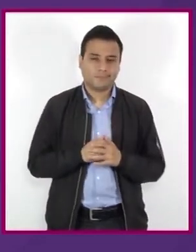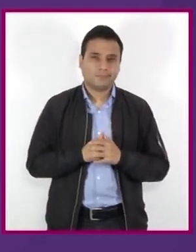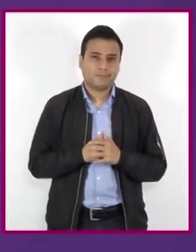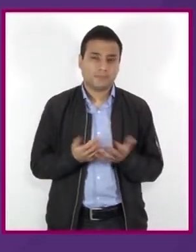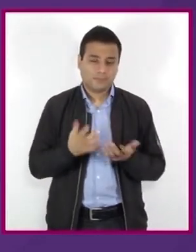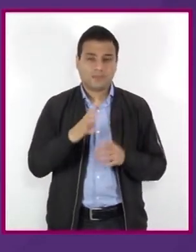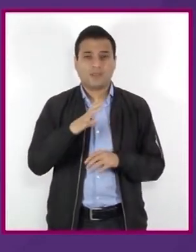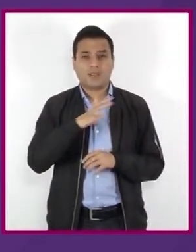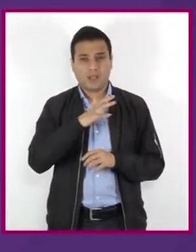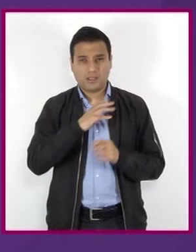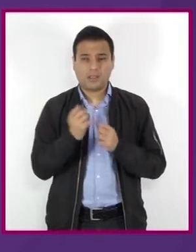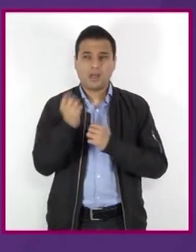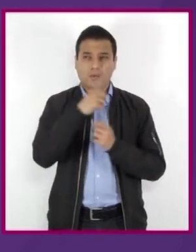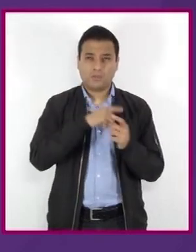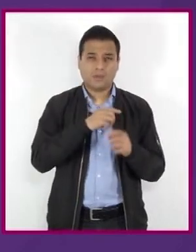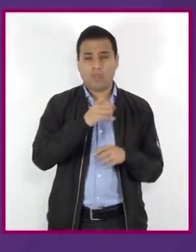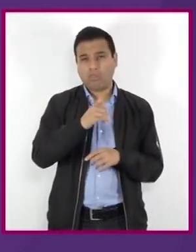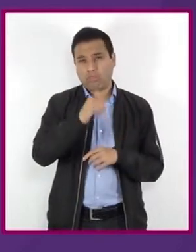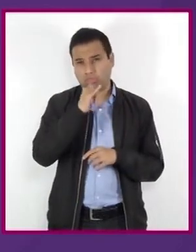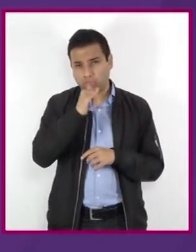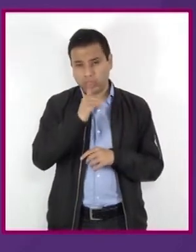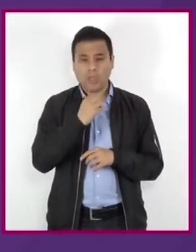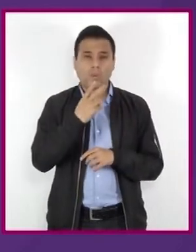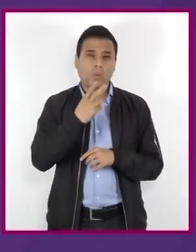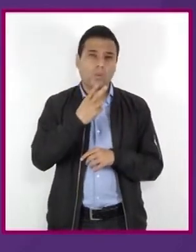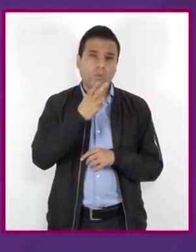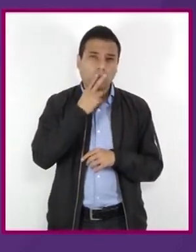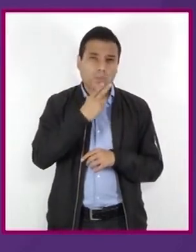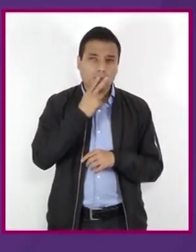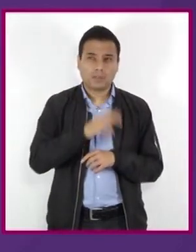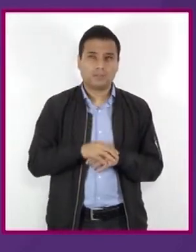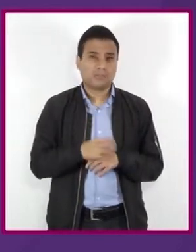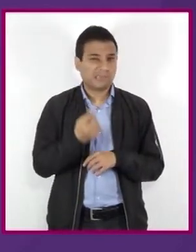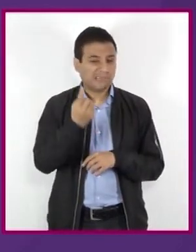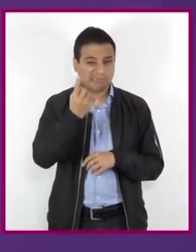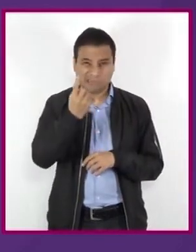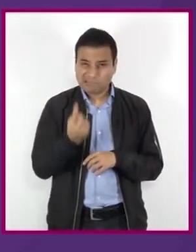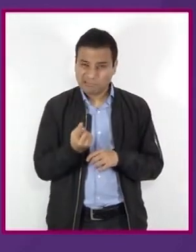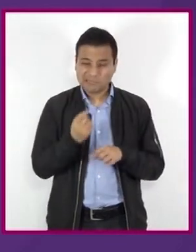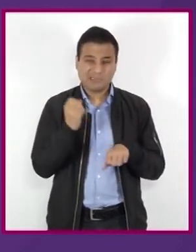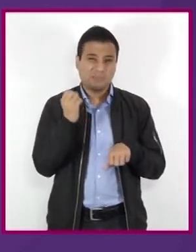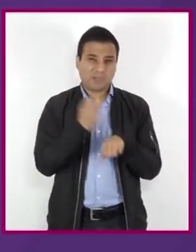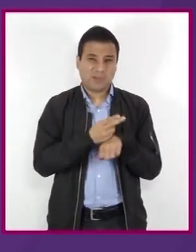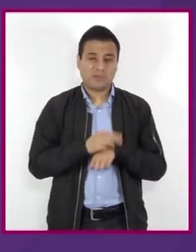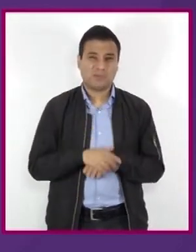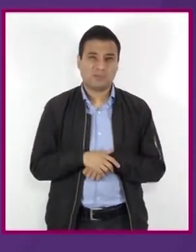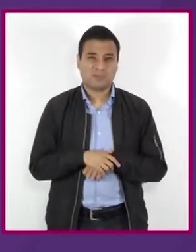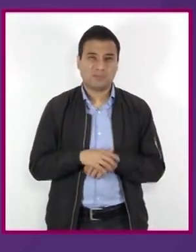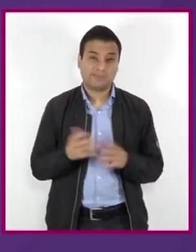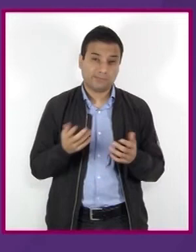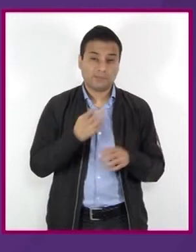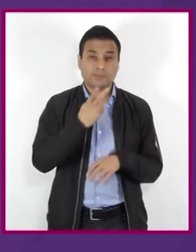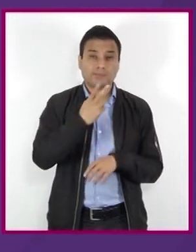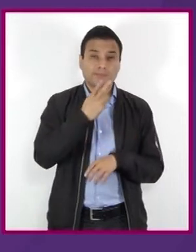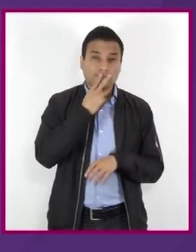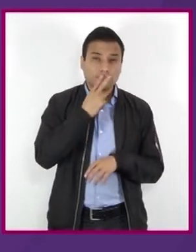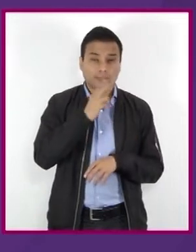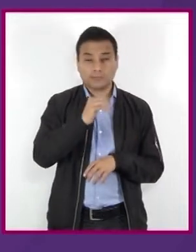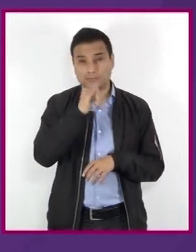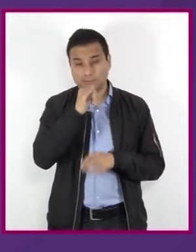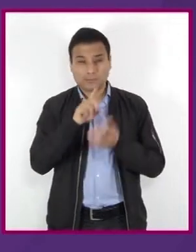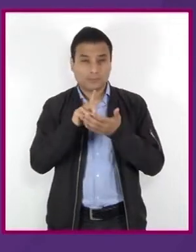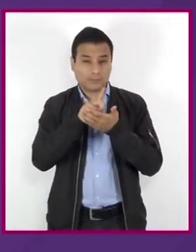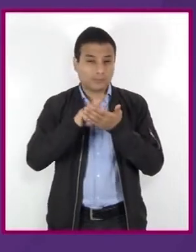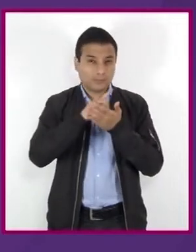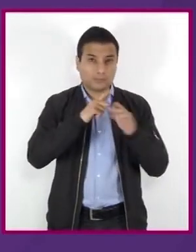quienes empiezan a tomar bebidas alcohólicas y a fumar cigarrillos desde muy temprana edad. El consumo de cualquier tipo de drogas psicoactivas